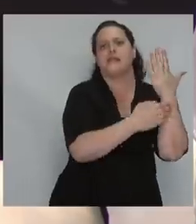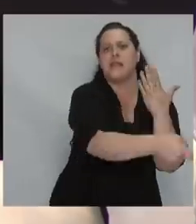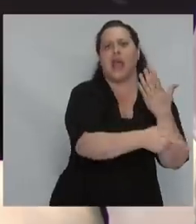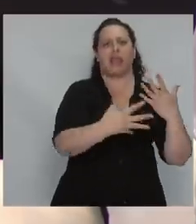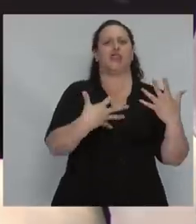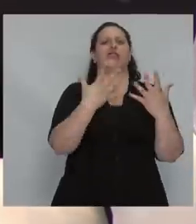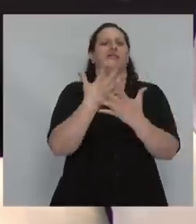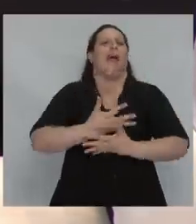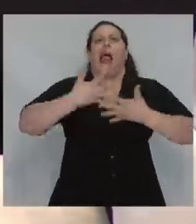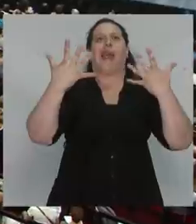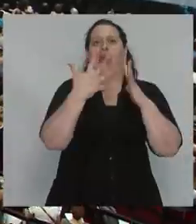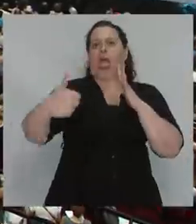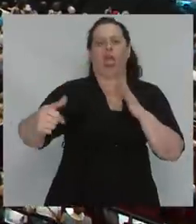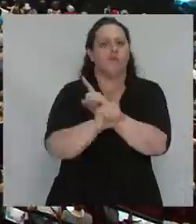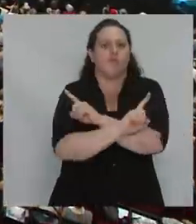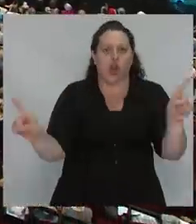izquierda ha fracasado.